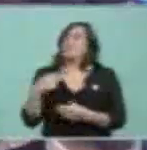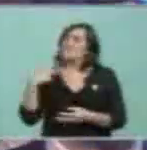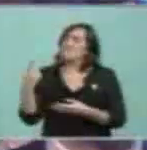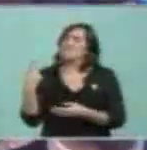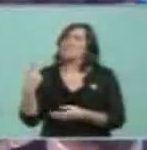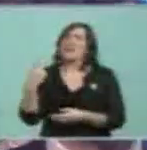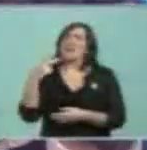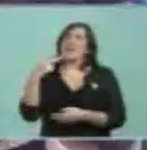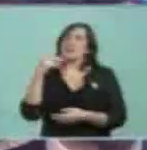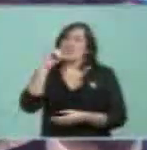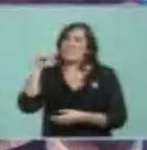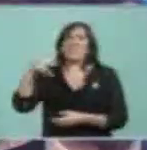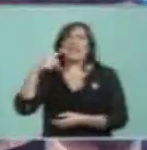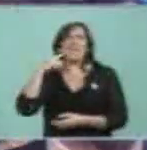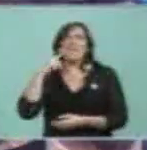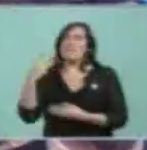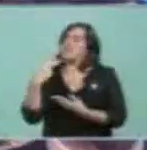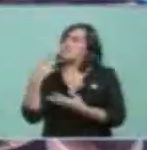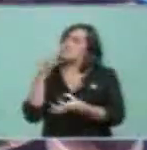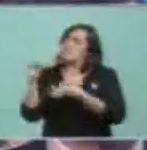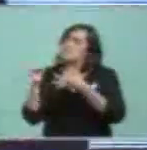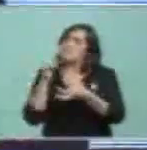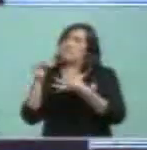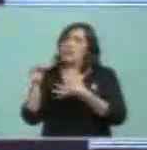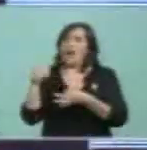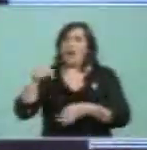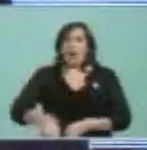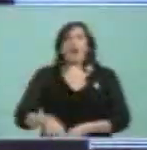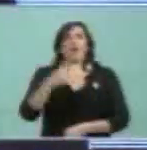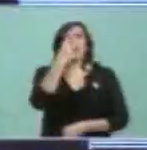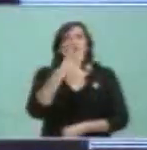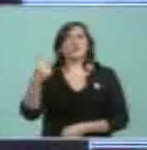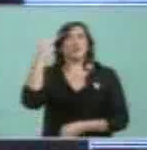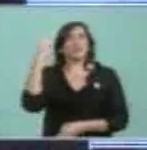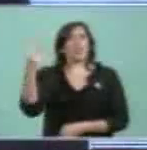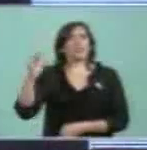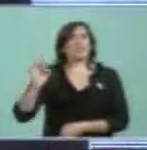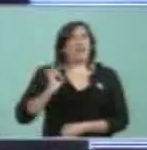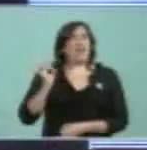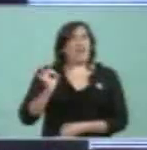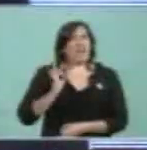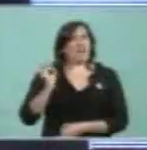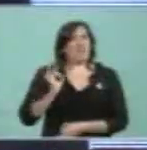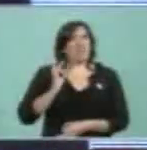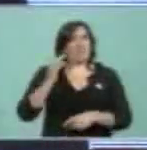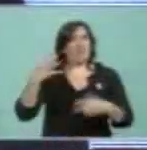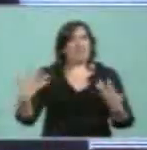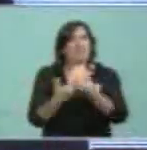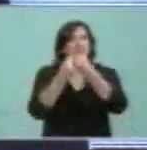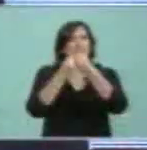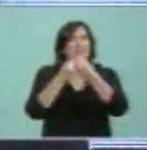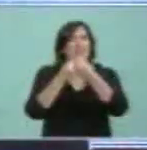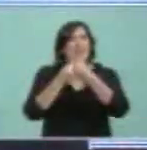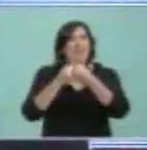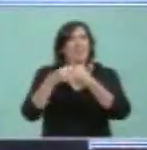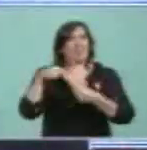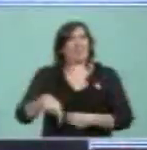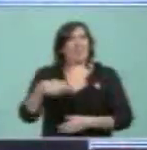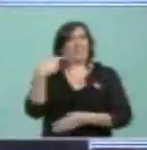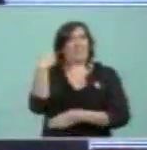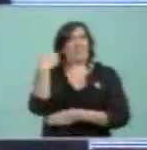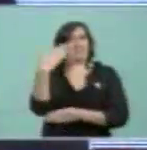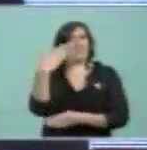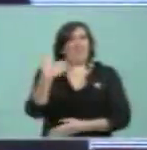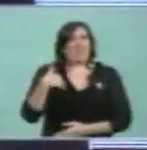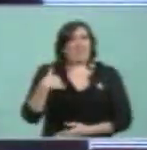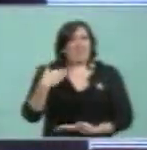acordábamos porque hoy son 202 años de la patria, como señalaba recién el gobernador de